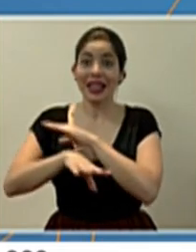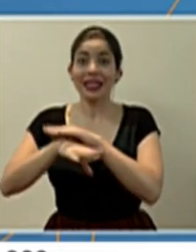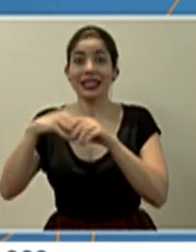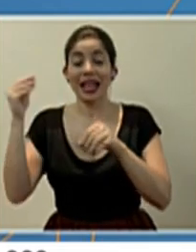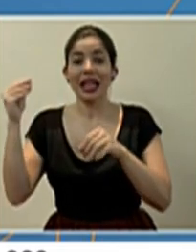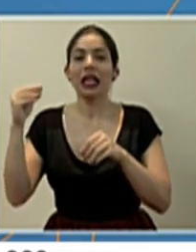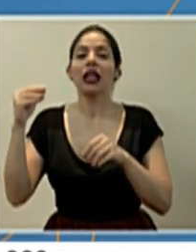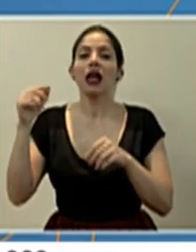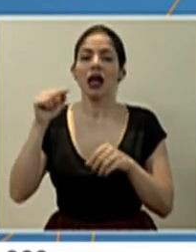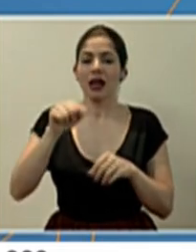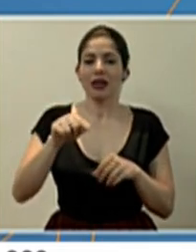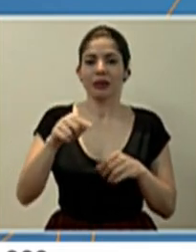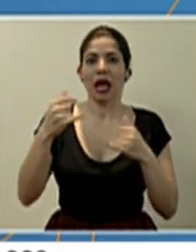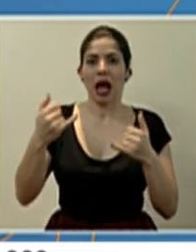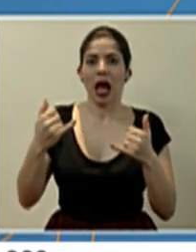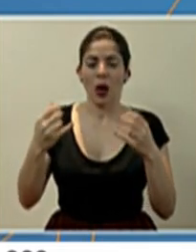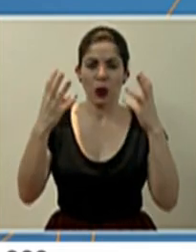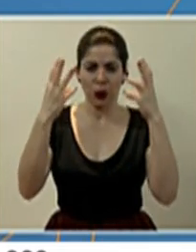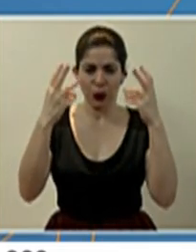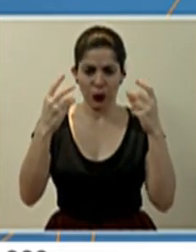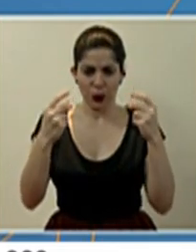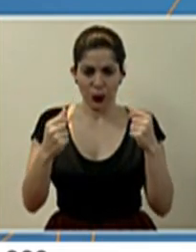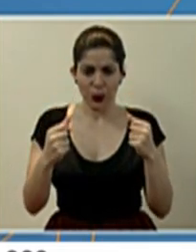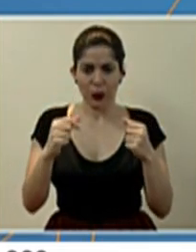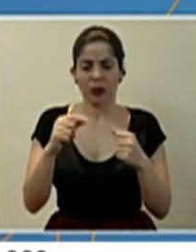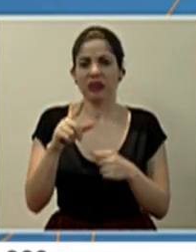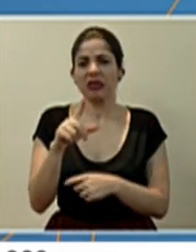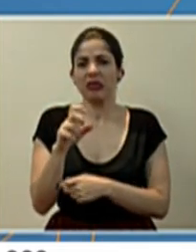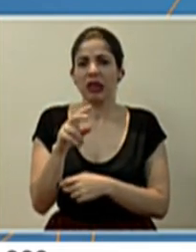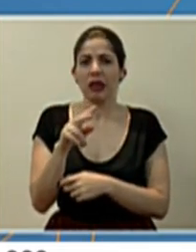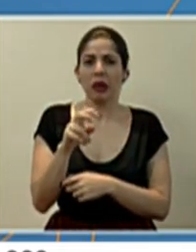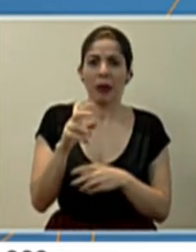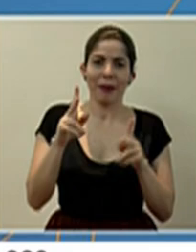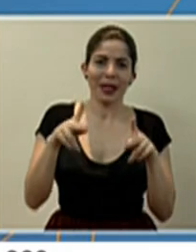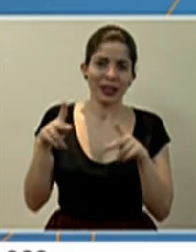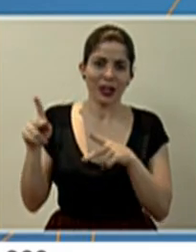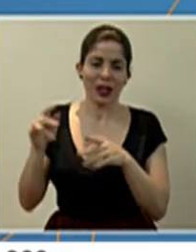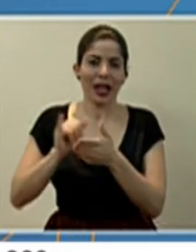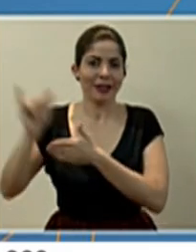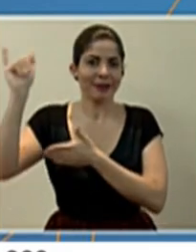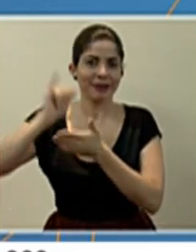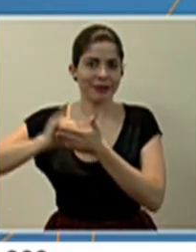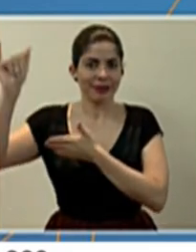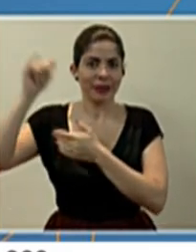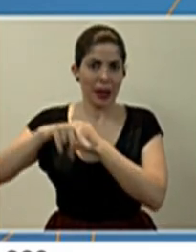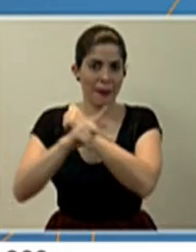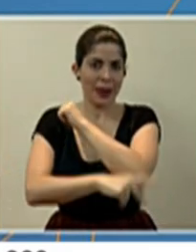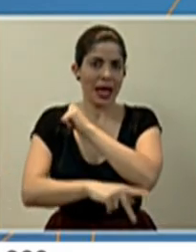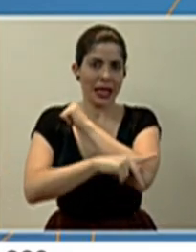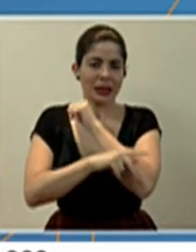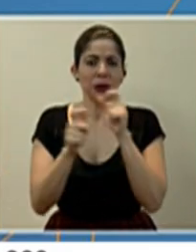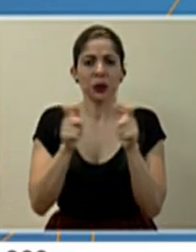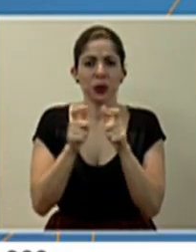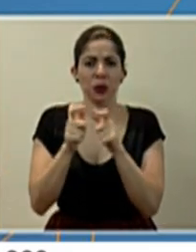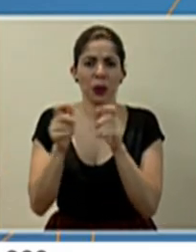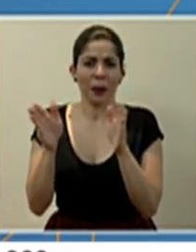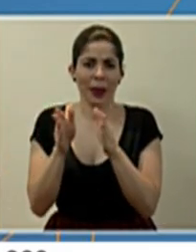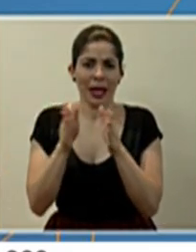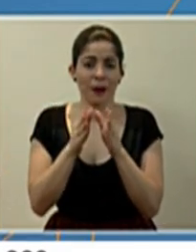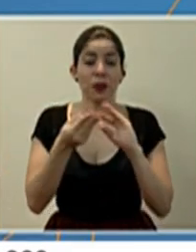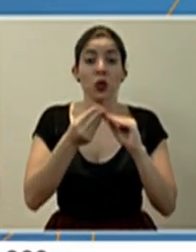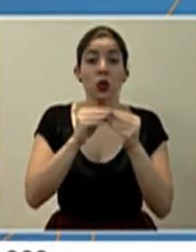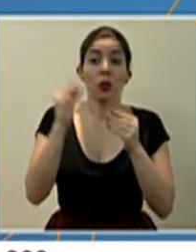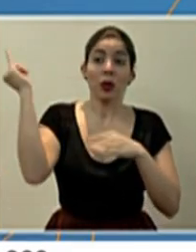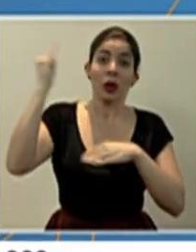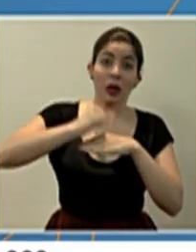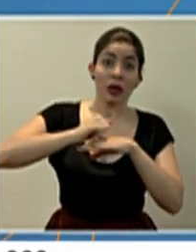se están contando en cientos la cantidad de personas saliendo del país en cantidades pequeñas. Los números, tanto en ingresos